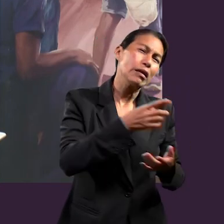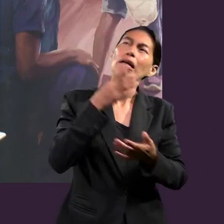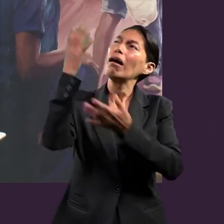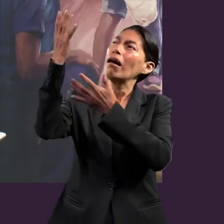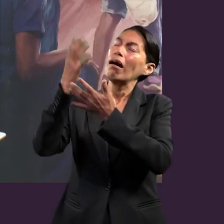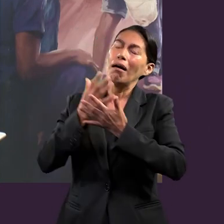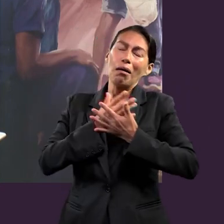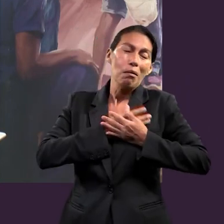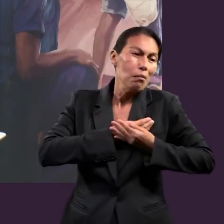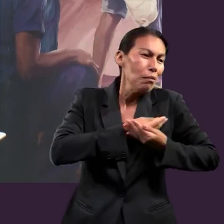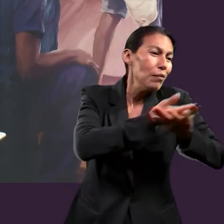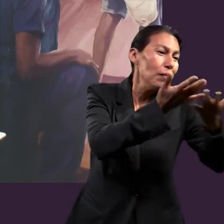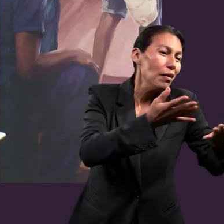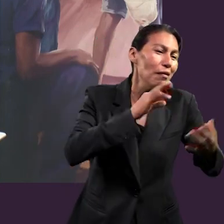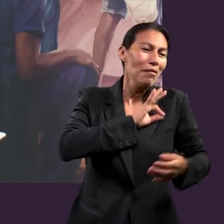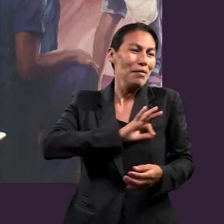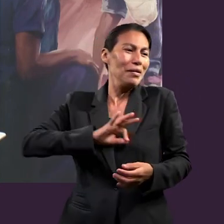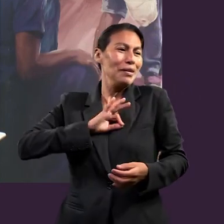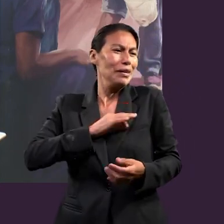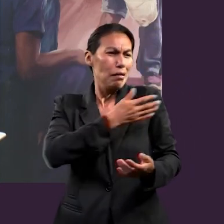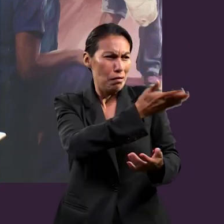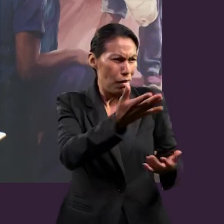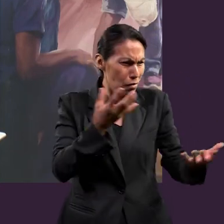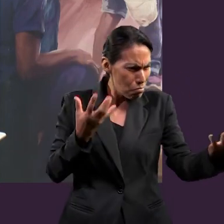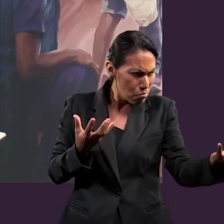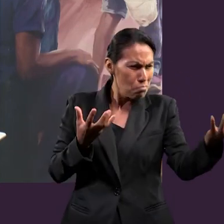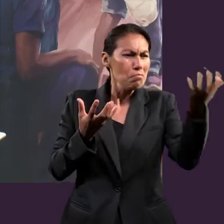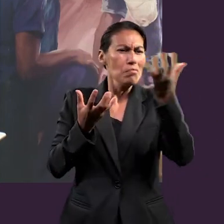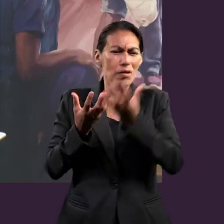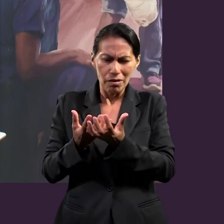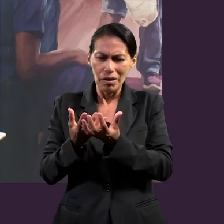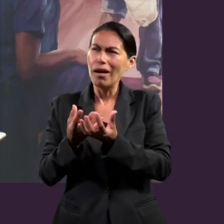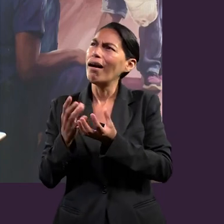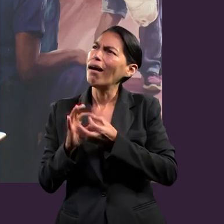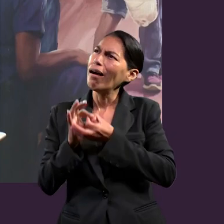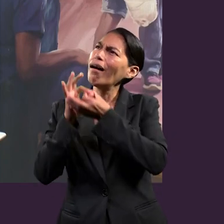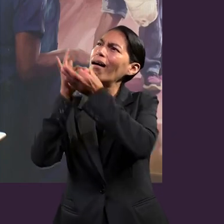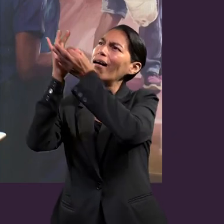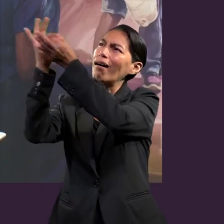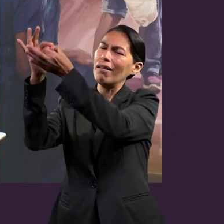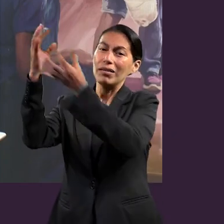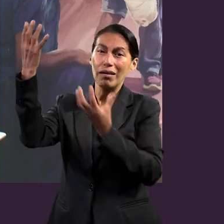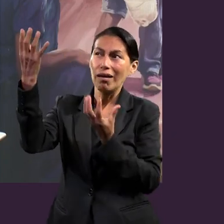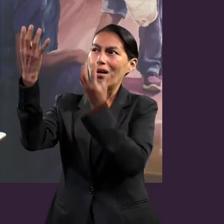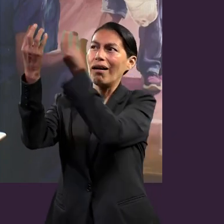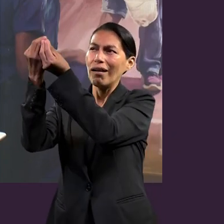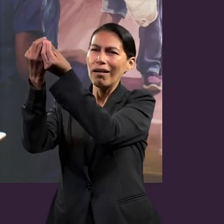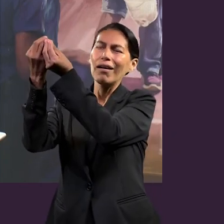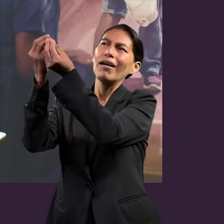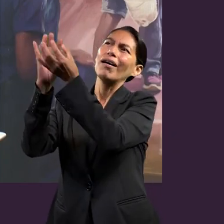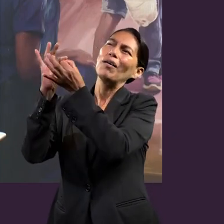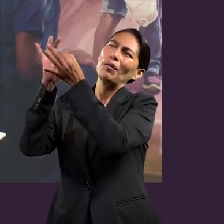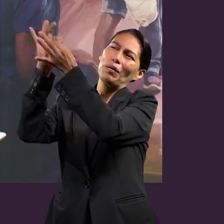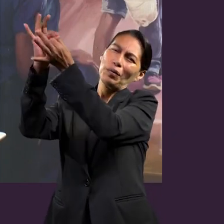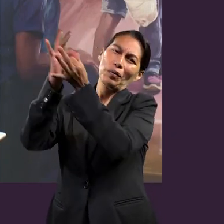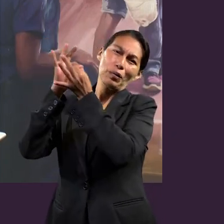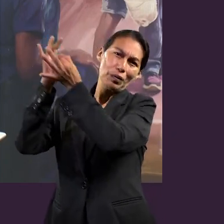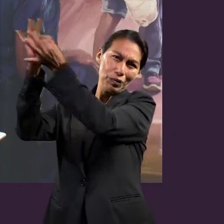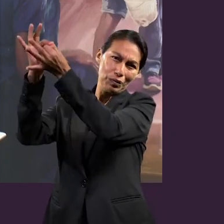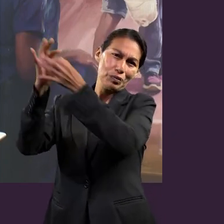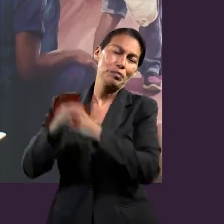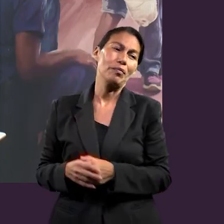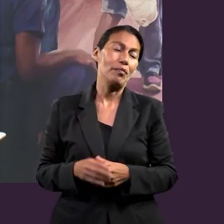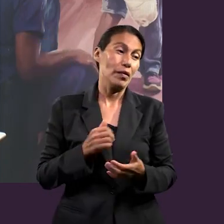felicidad, decirles que ellos también son parte de nosotros y pues ayudarlos a ellos a saber qué es lo que están cometiendo como errores